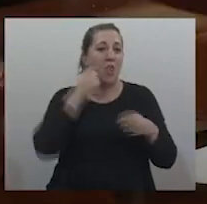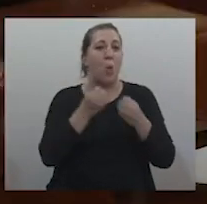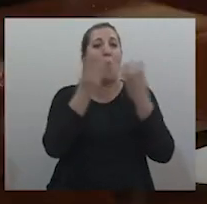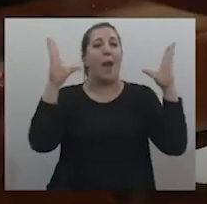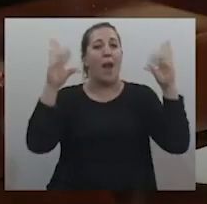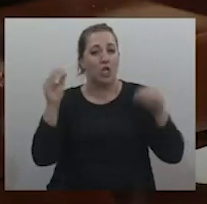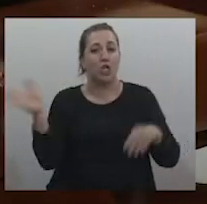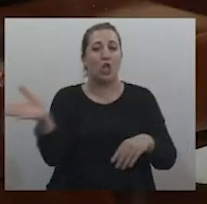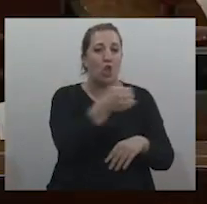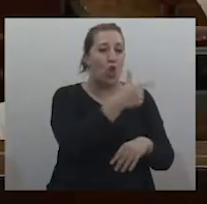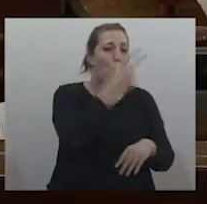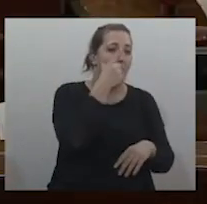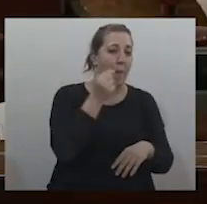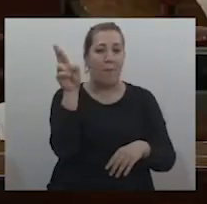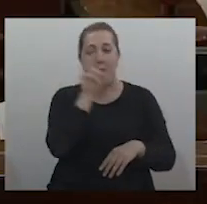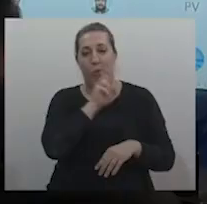noches a todos y todas.